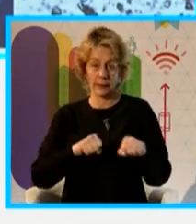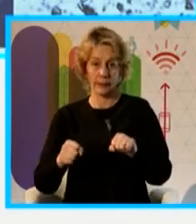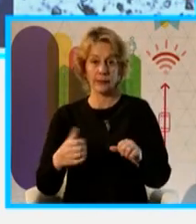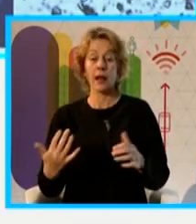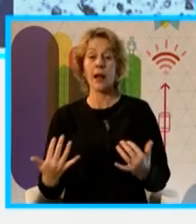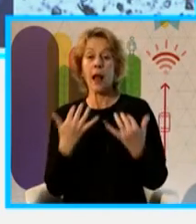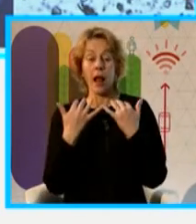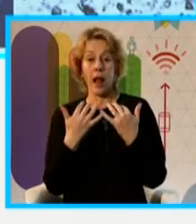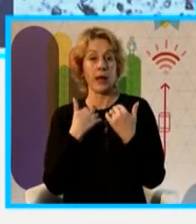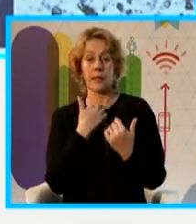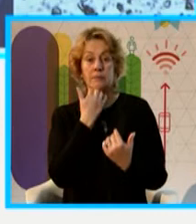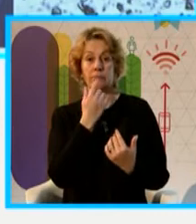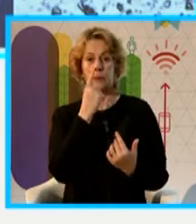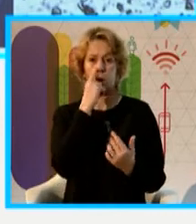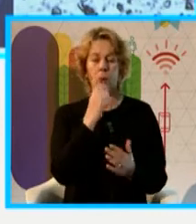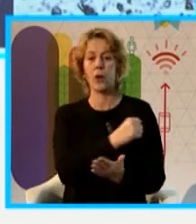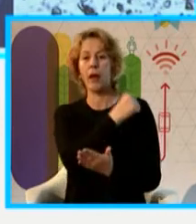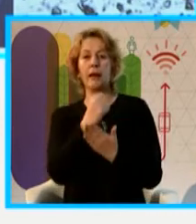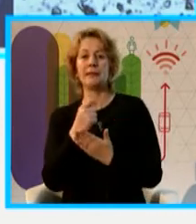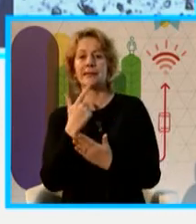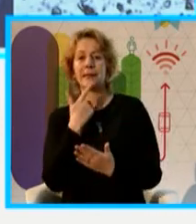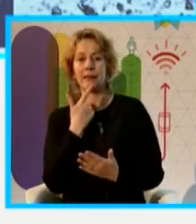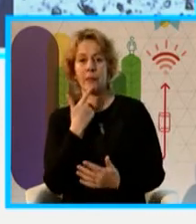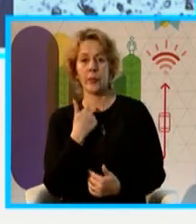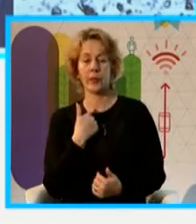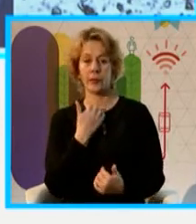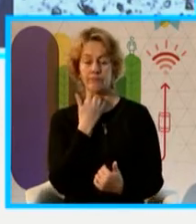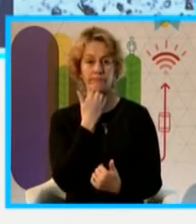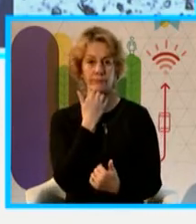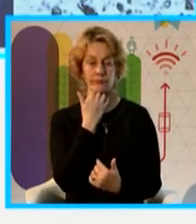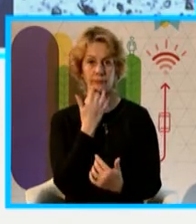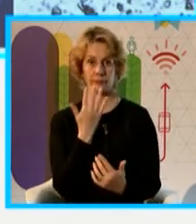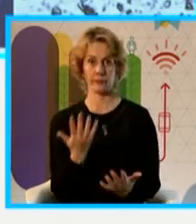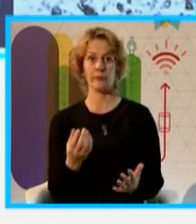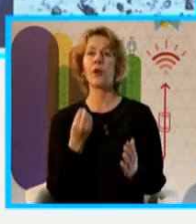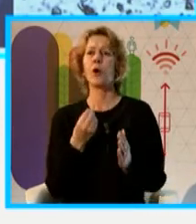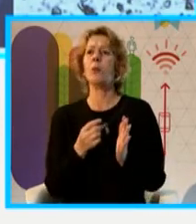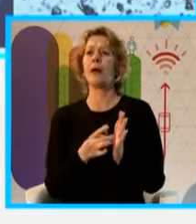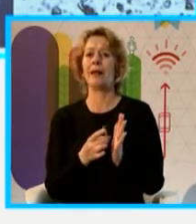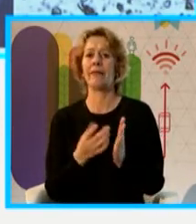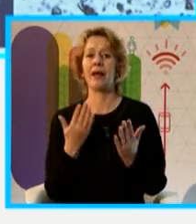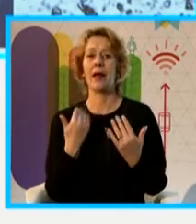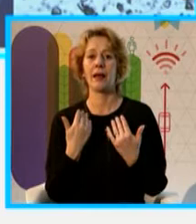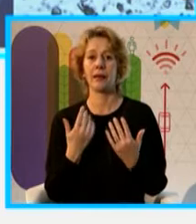Y además duró desde junio a septiembre. Ahí también, ¿cómo está la calidad de aire ayer?